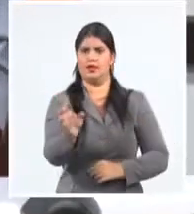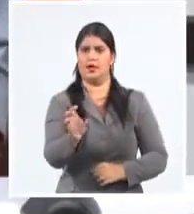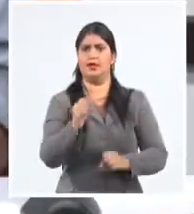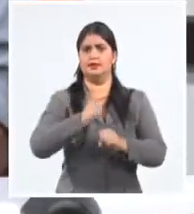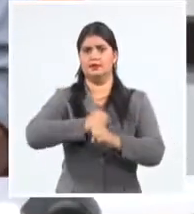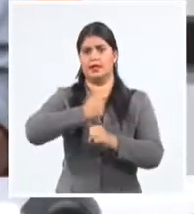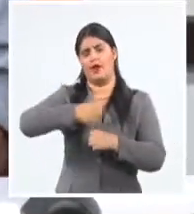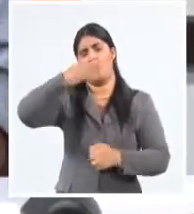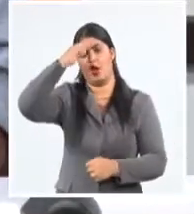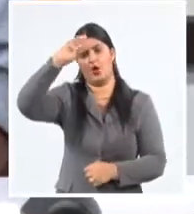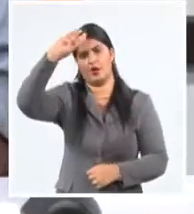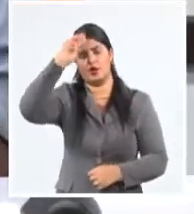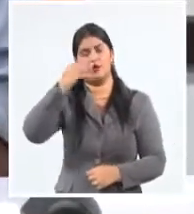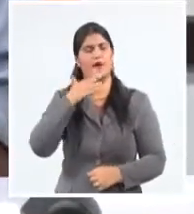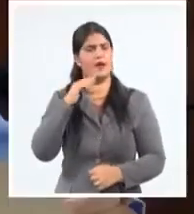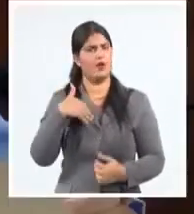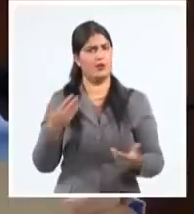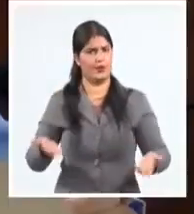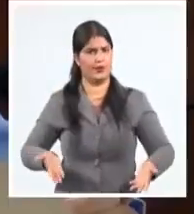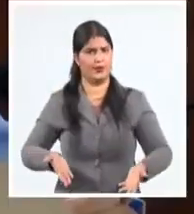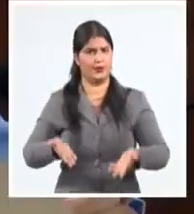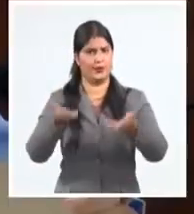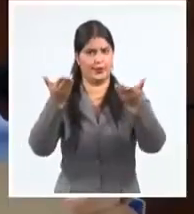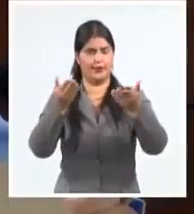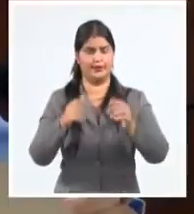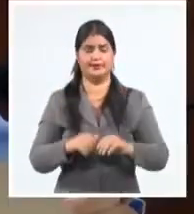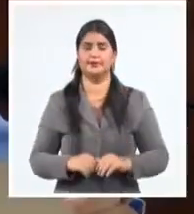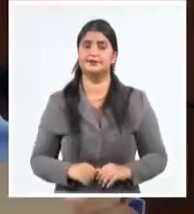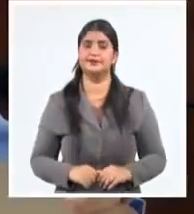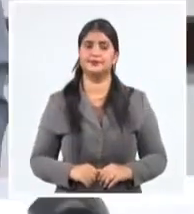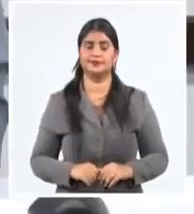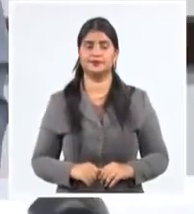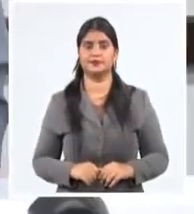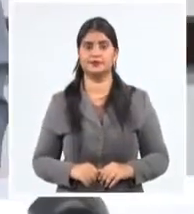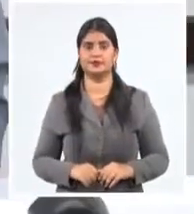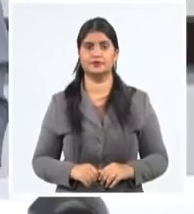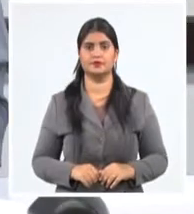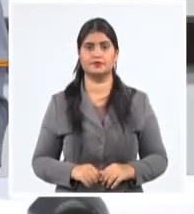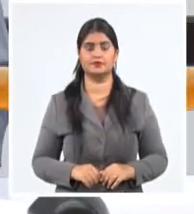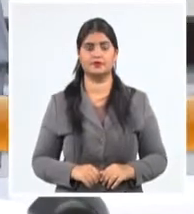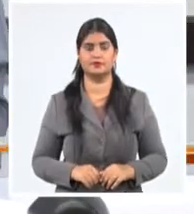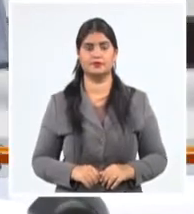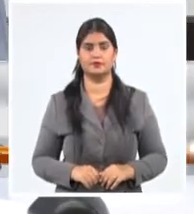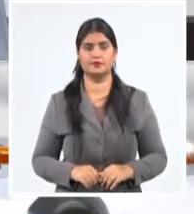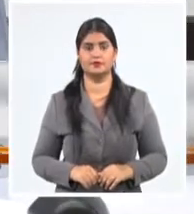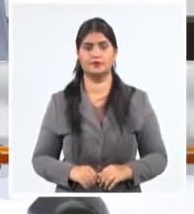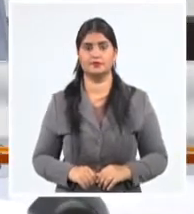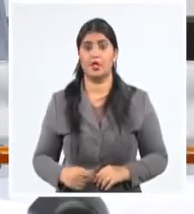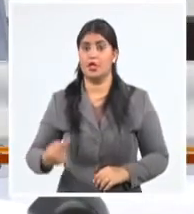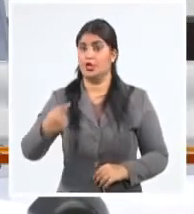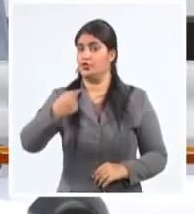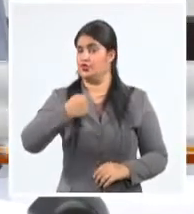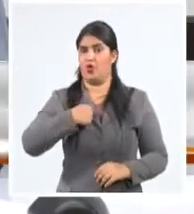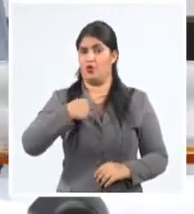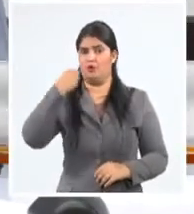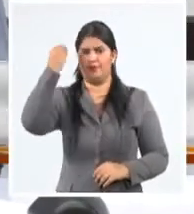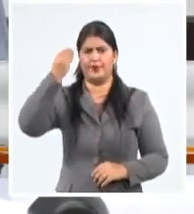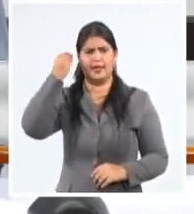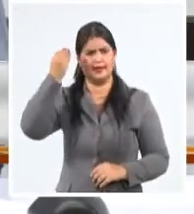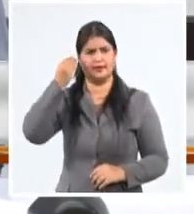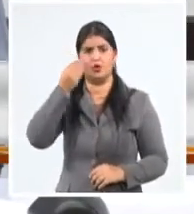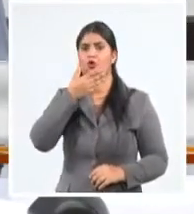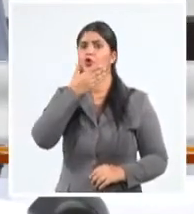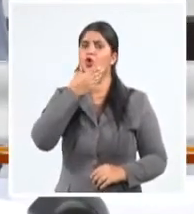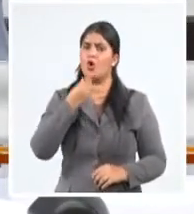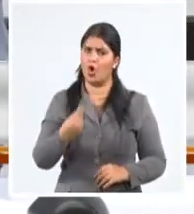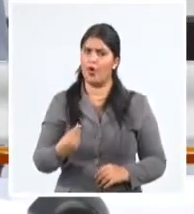Y tenemos traba y tenemos burocracia y hay cosas que hay que romper. Cuando hay que romper esas cosas, pienso en los jóvenes. Los jóvenes están